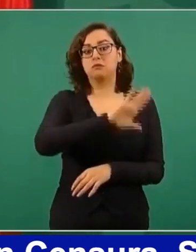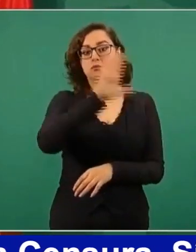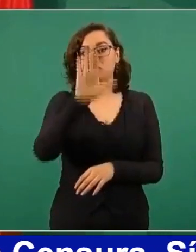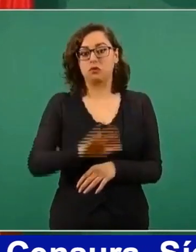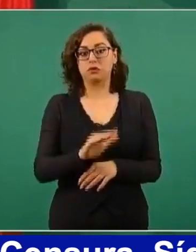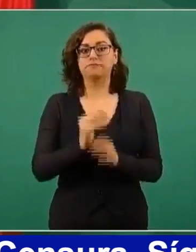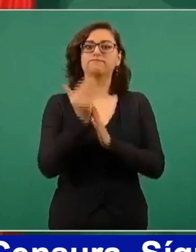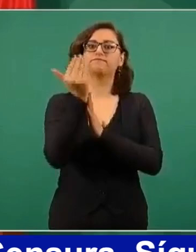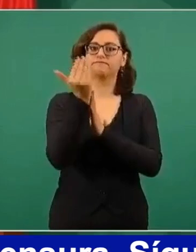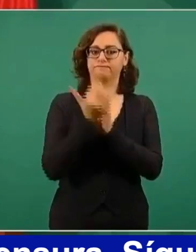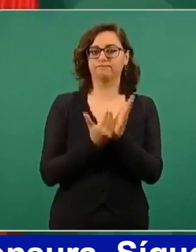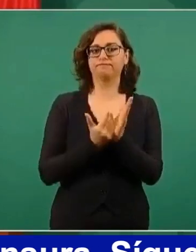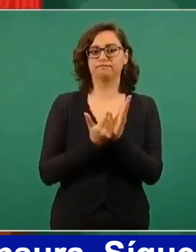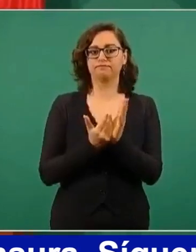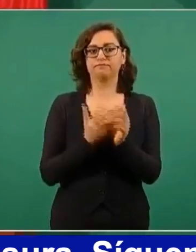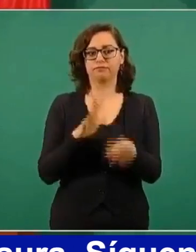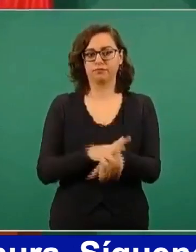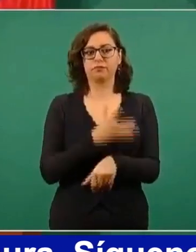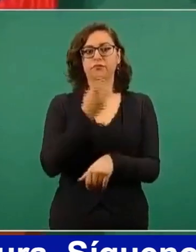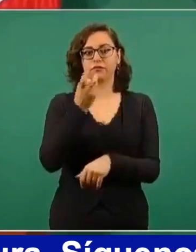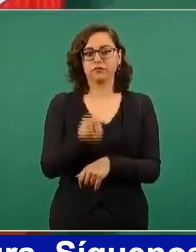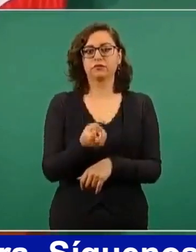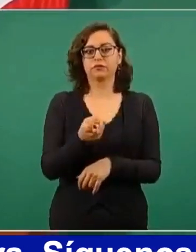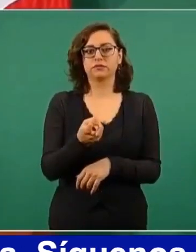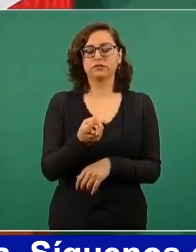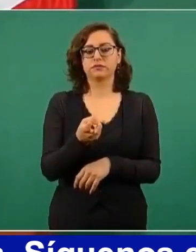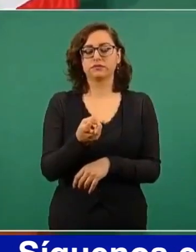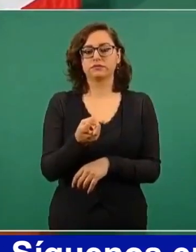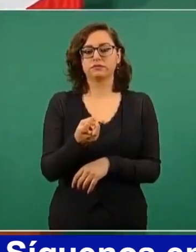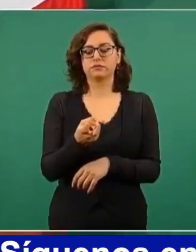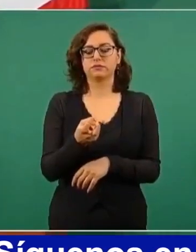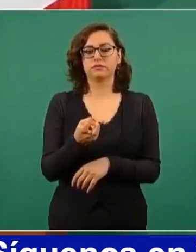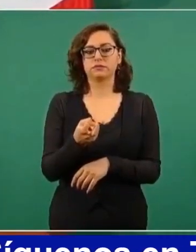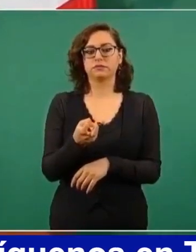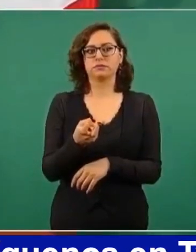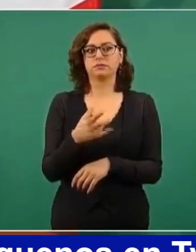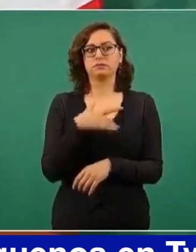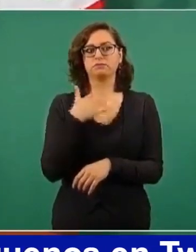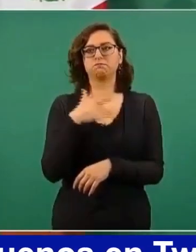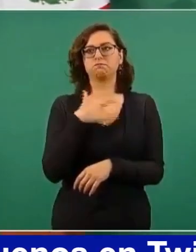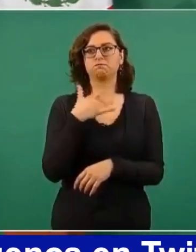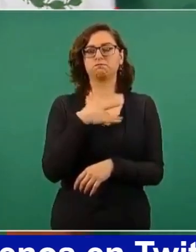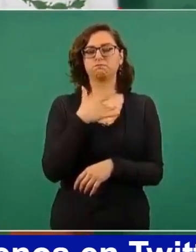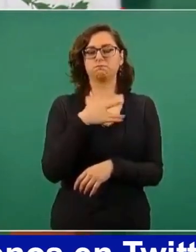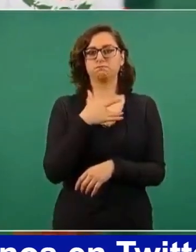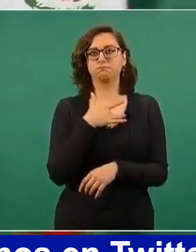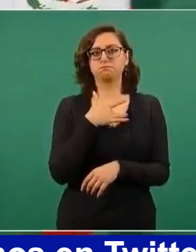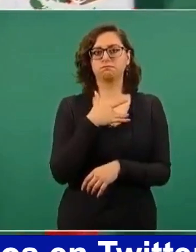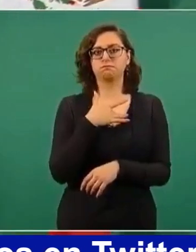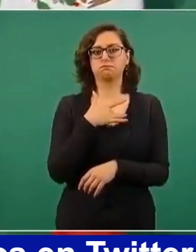mayores. Entonces, por eso no debe de haber